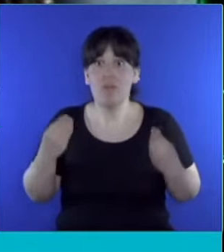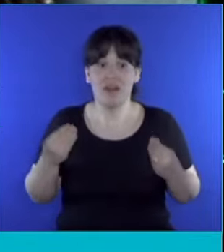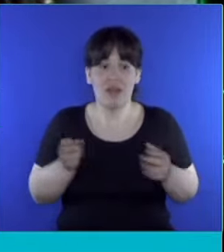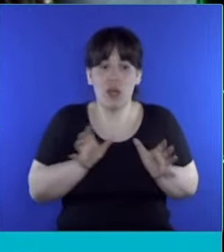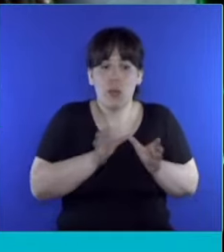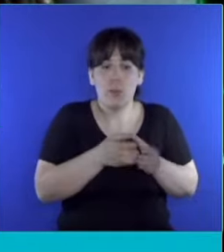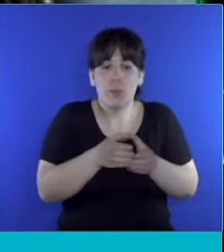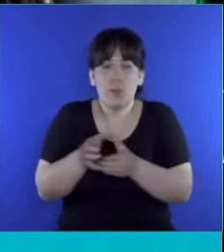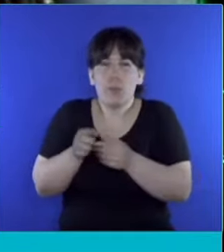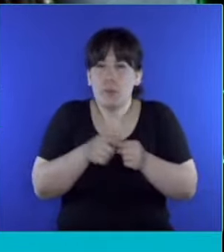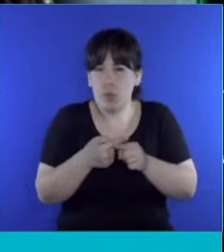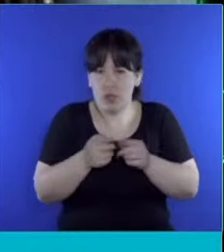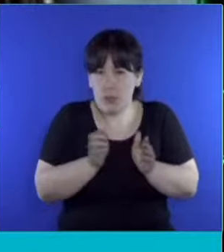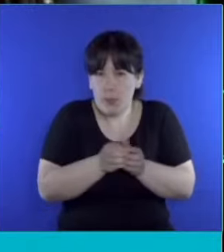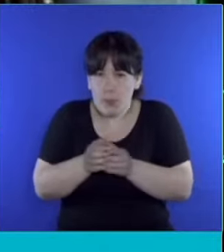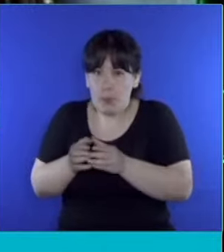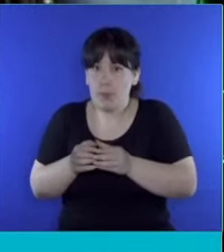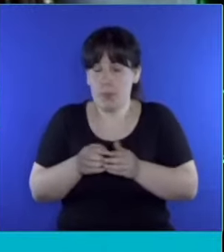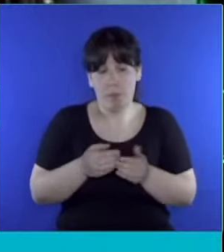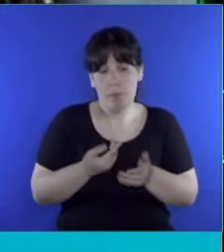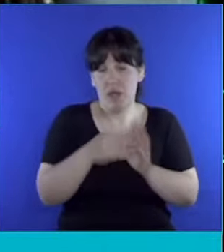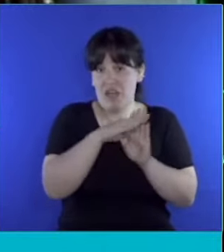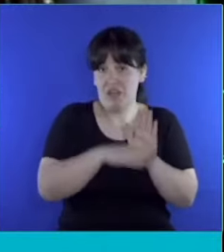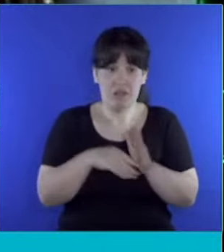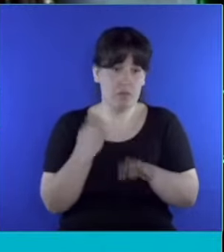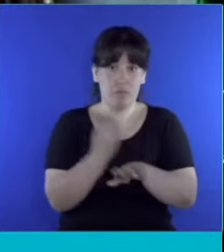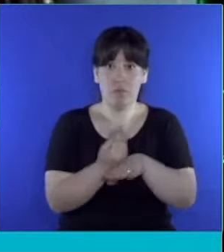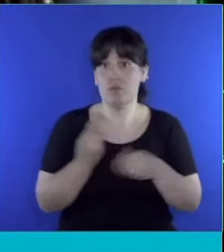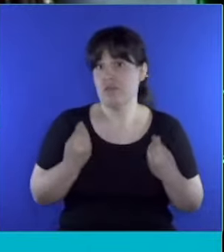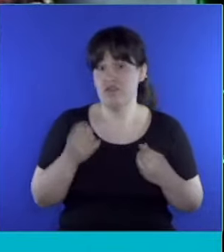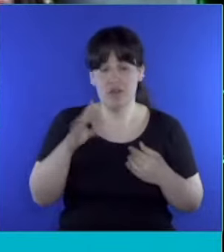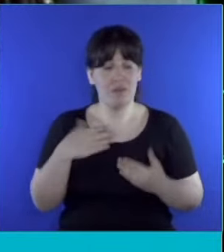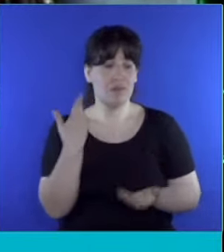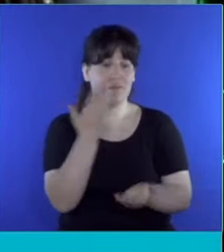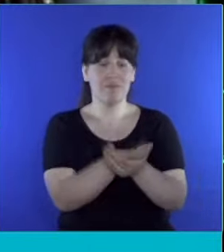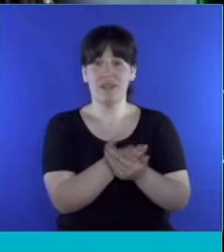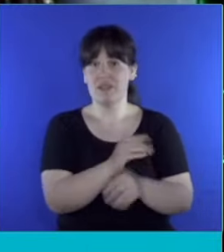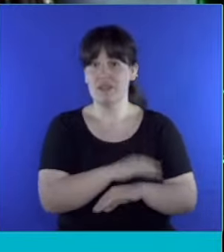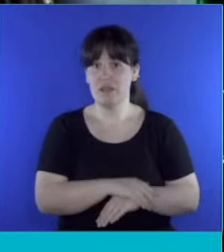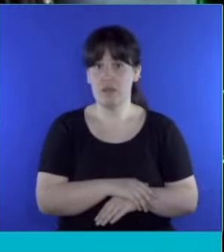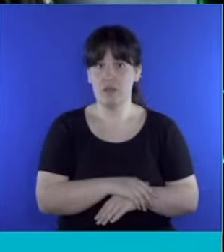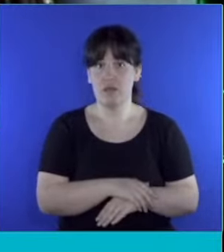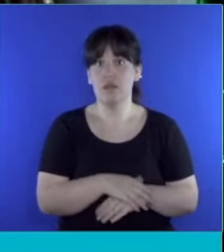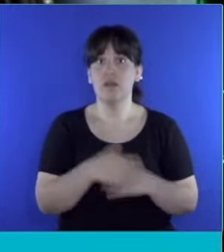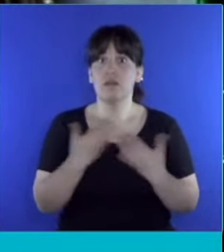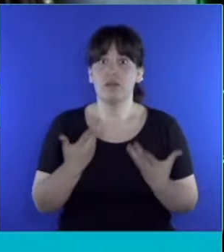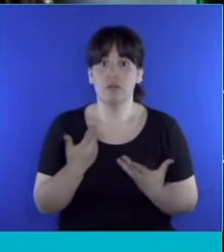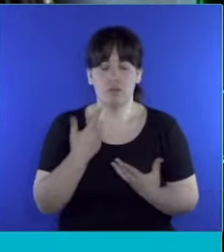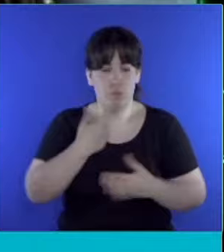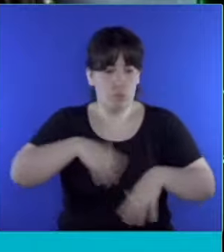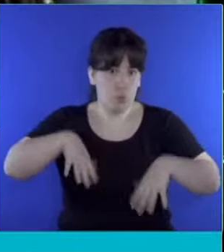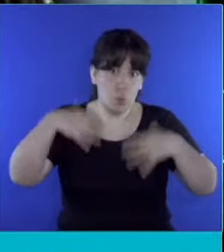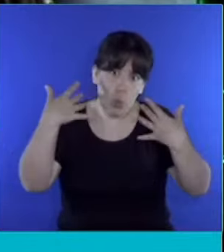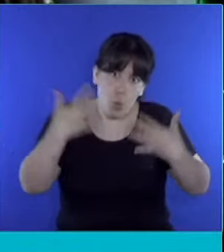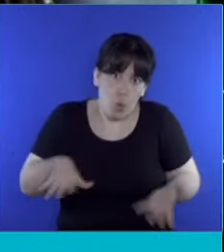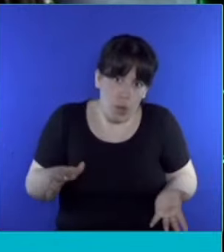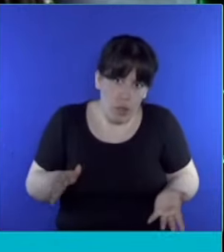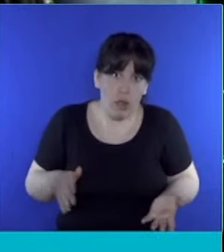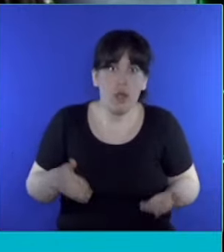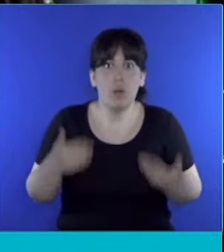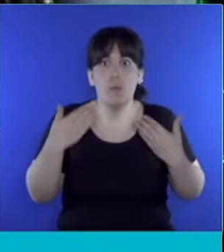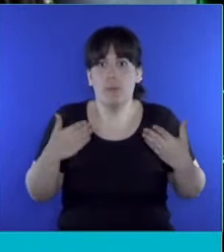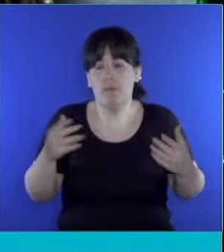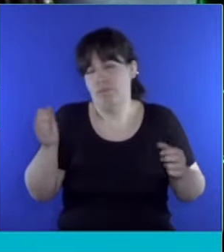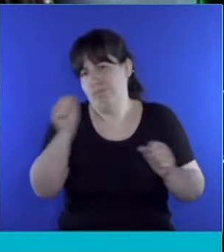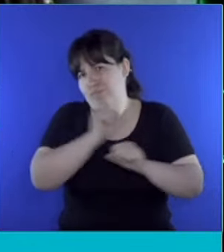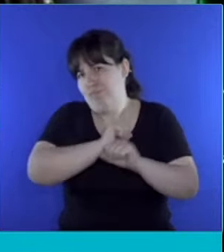fuerzas pequeñas participen con lista propia. Lo único que tienen que hacer es presentarla en el juzgado, nada más. De modo que el riesgo concreto de